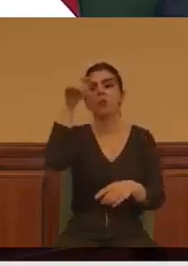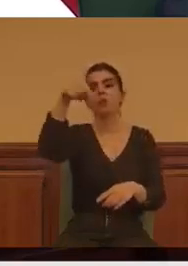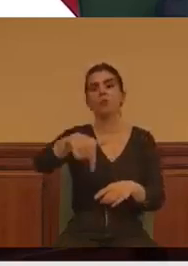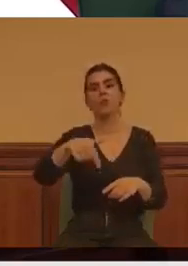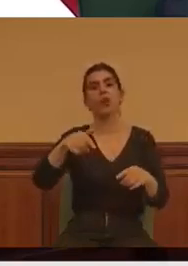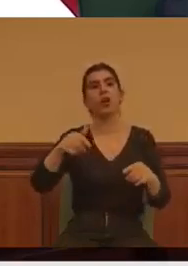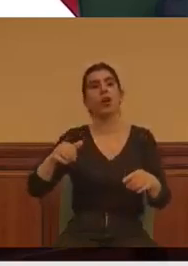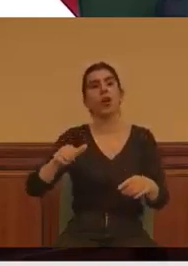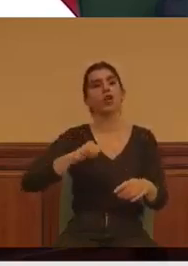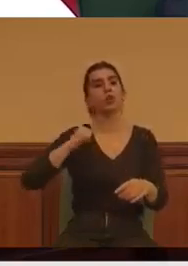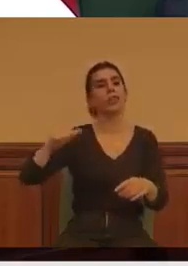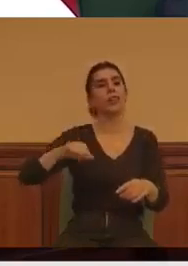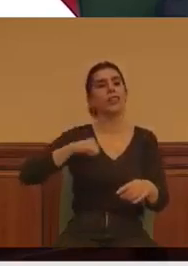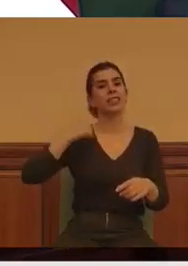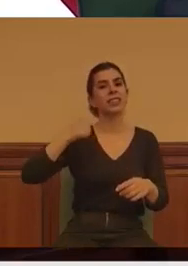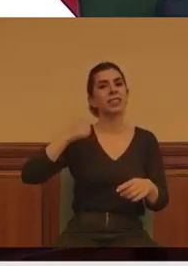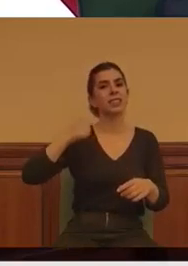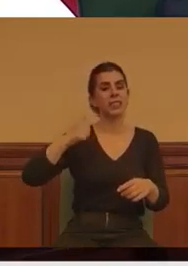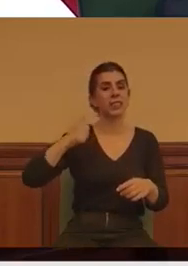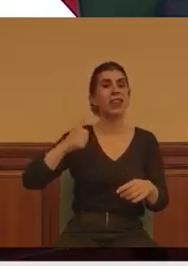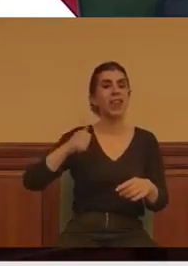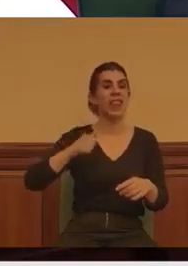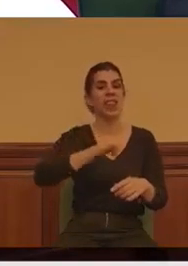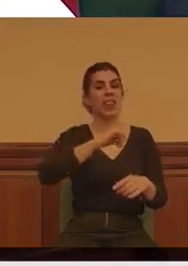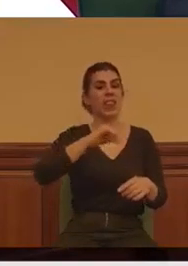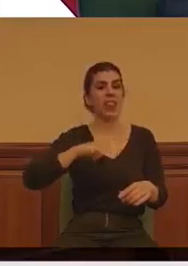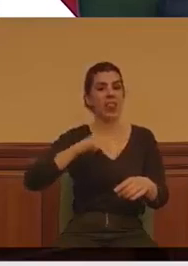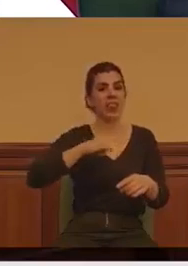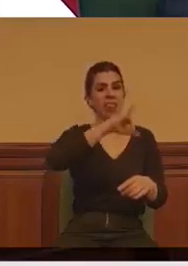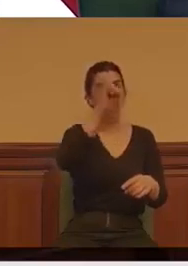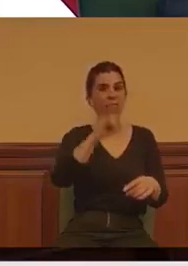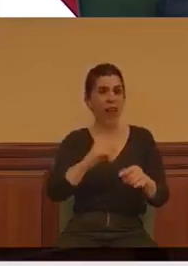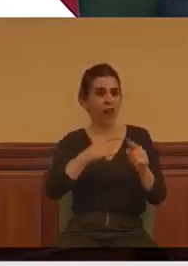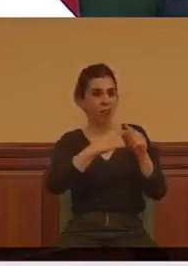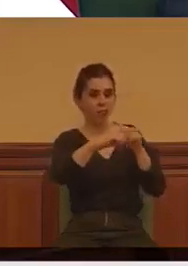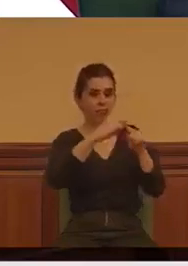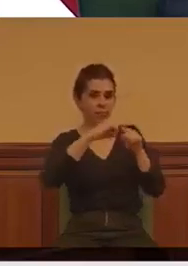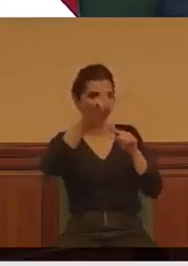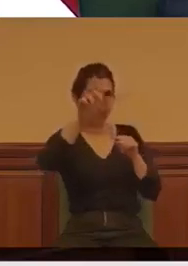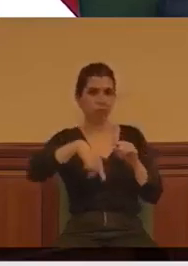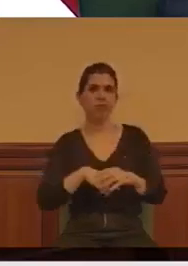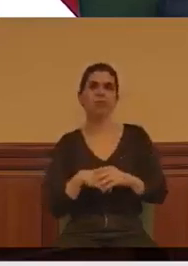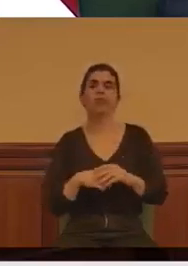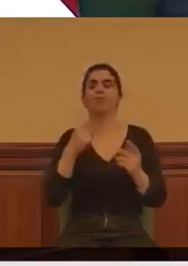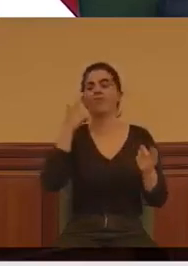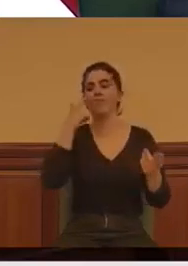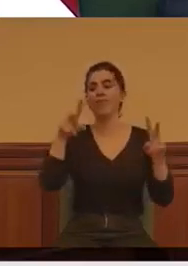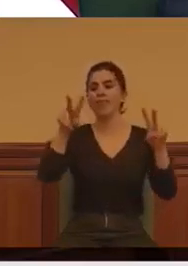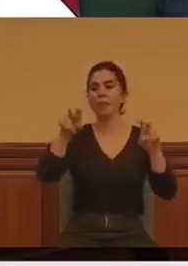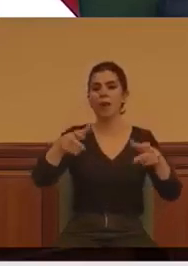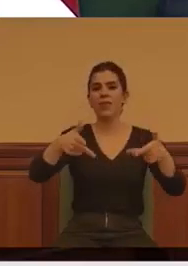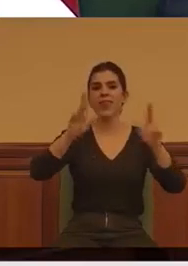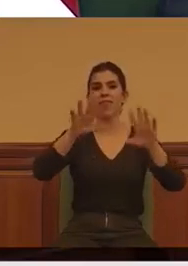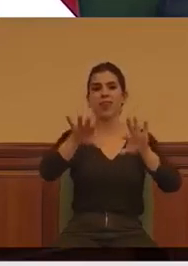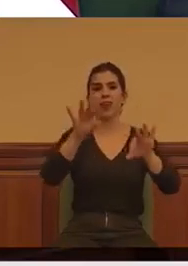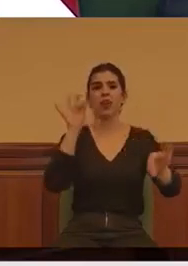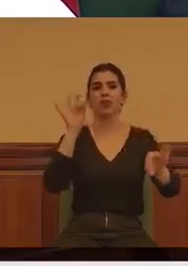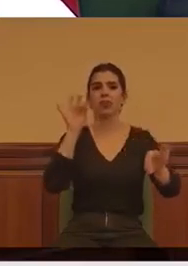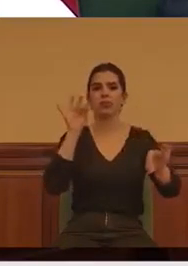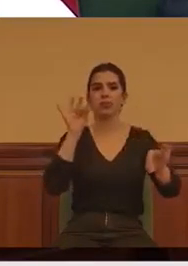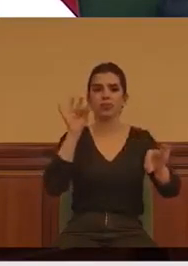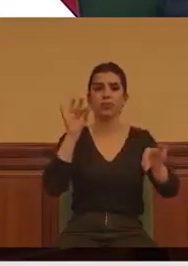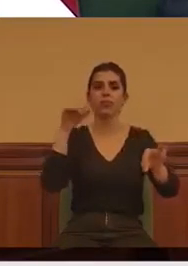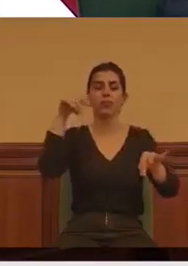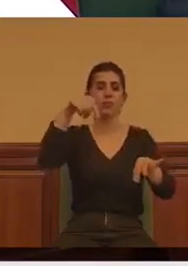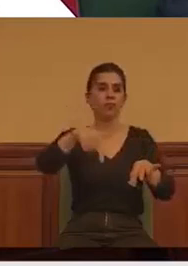están haciendo derivaciones al hospital Zendal. Pero vamos a hablar un poquito de la llamada libertad de elección, que es uno de los pilares del